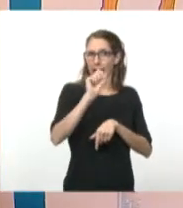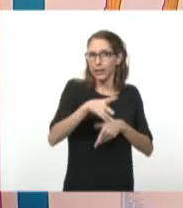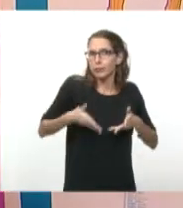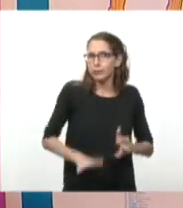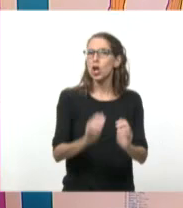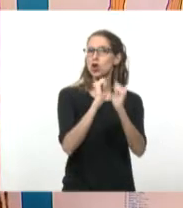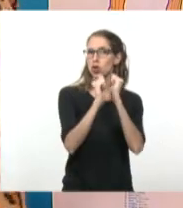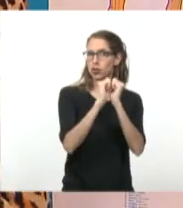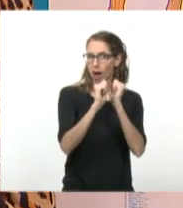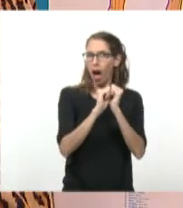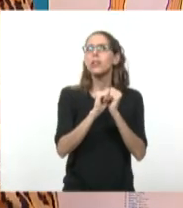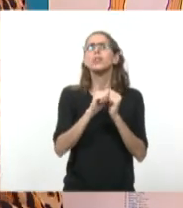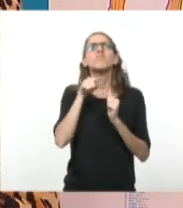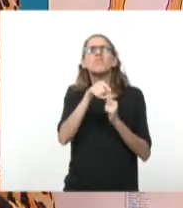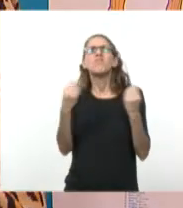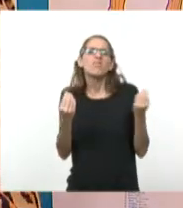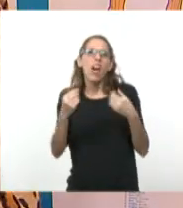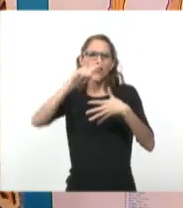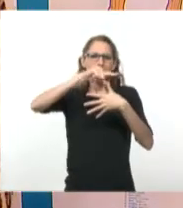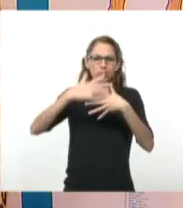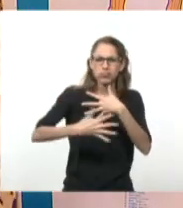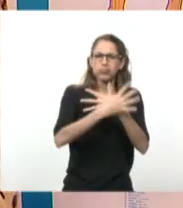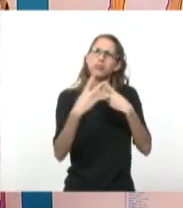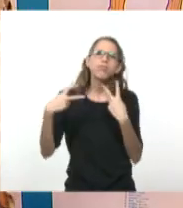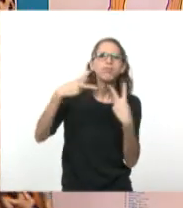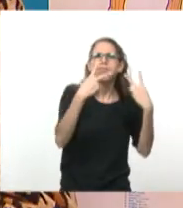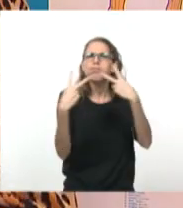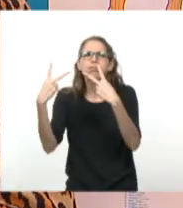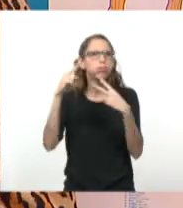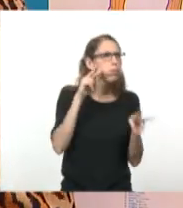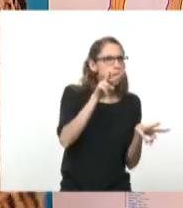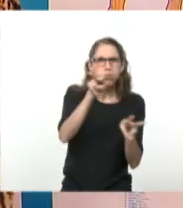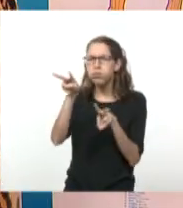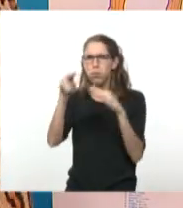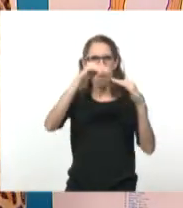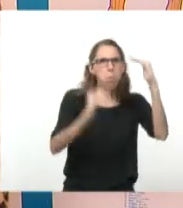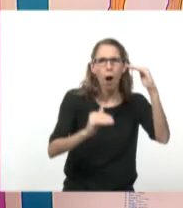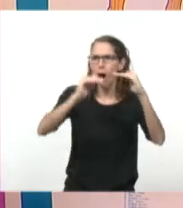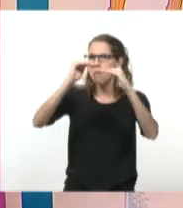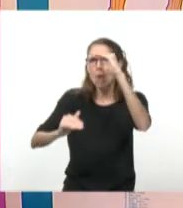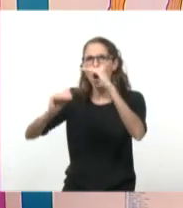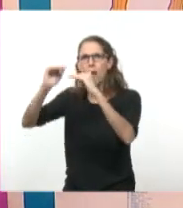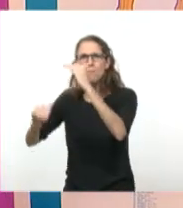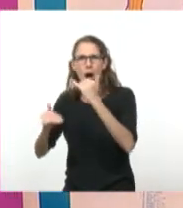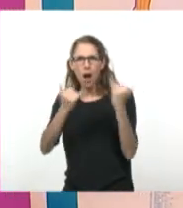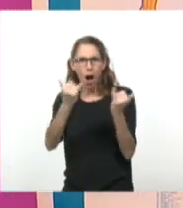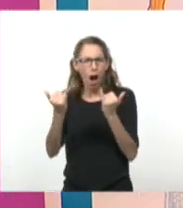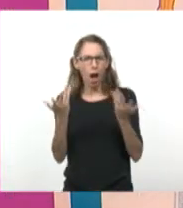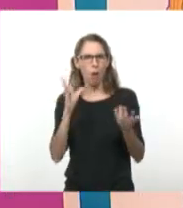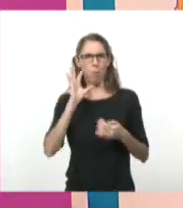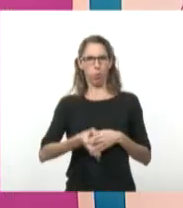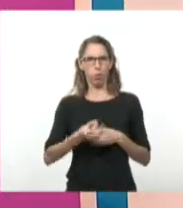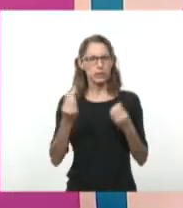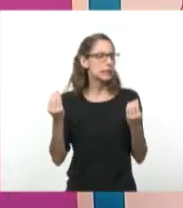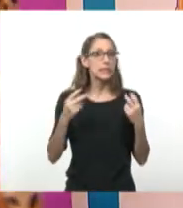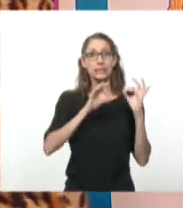que hace un viaje por Latinoamérica donde descubre un poco la desigualdad que atraviesa distintas regiones de nuestro continente. Llega a México